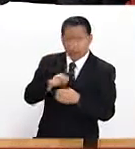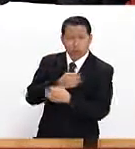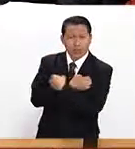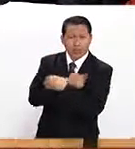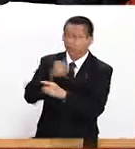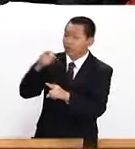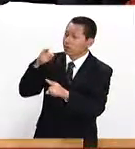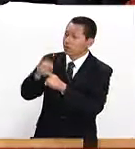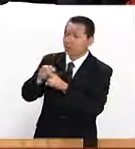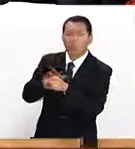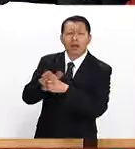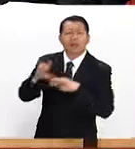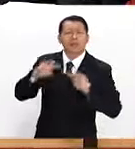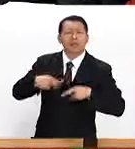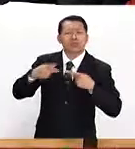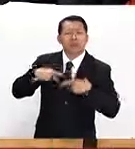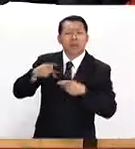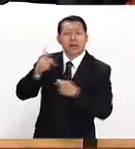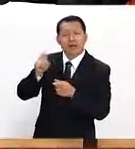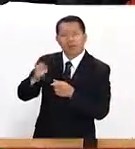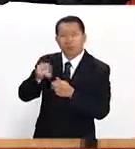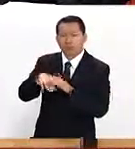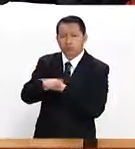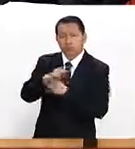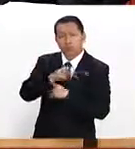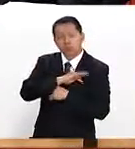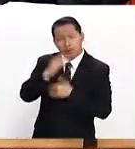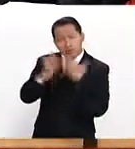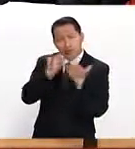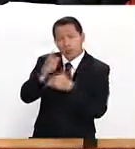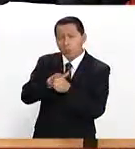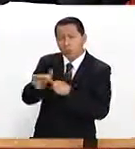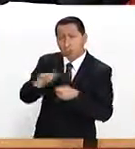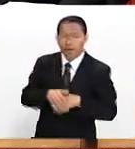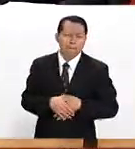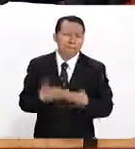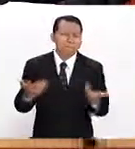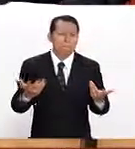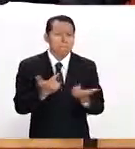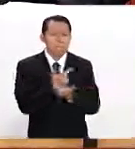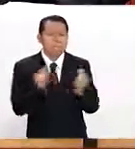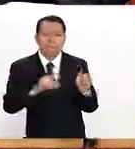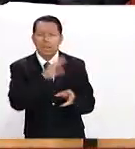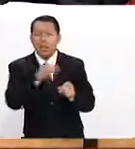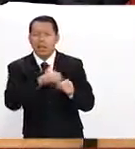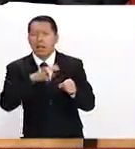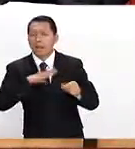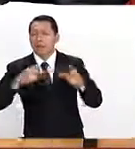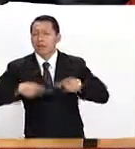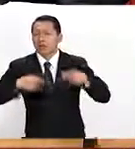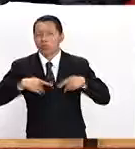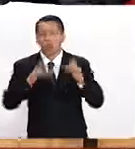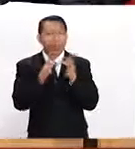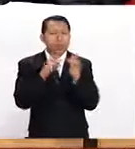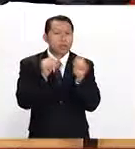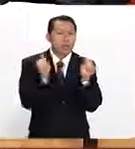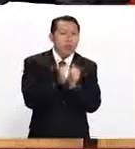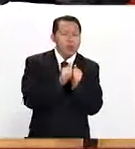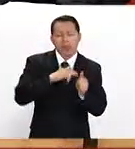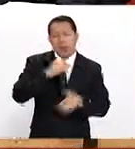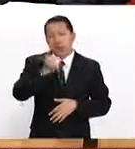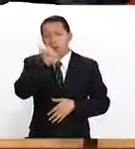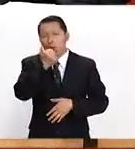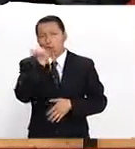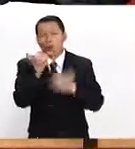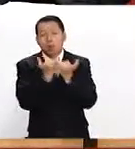¿hacia quién va dirigida específicamente? Pues, básicamente va dirigido a todas las personas que tienen contacto con alumnos, ¿no?